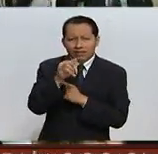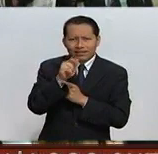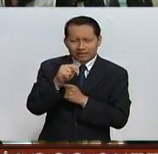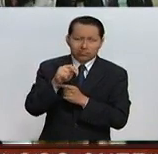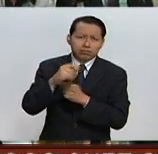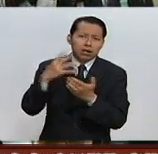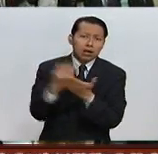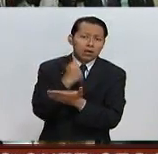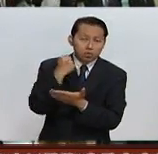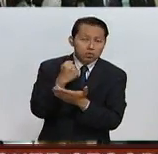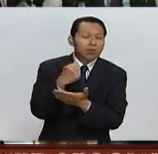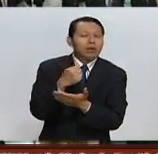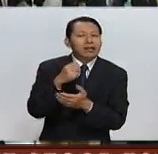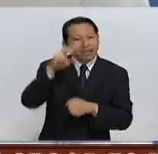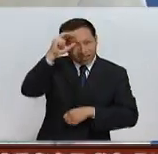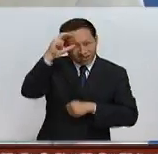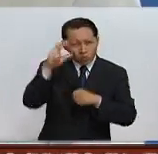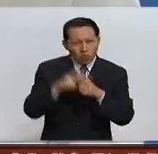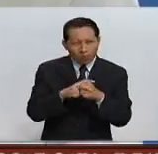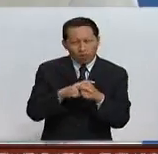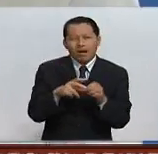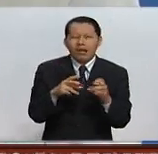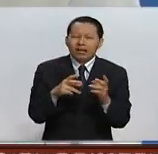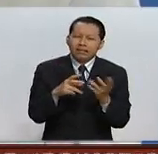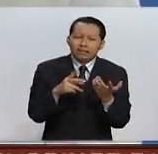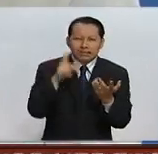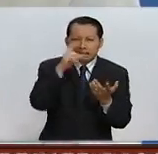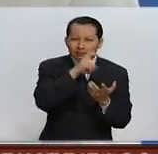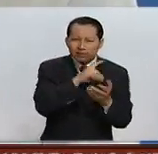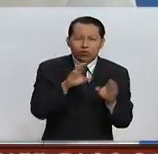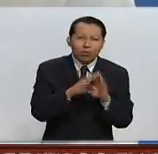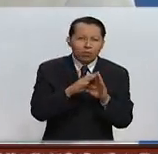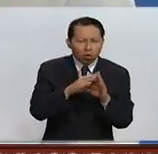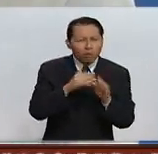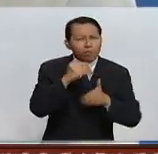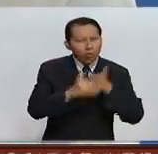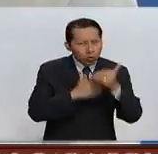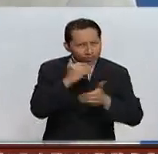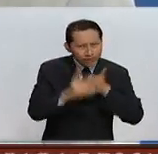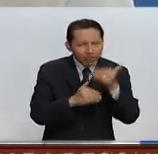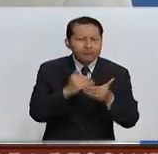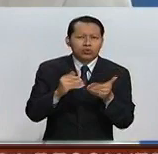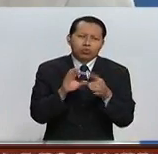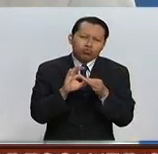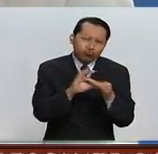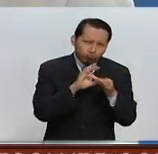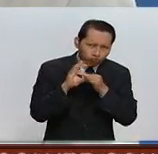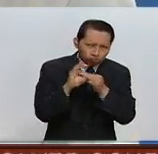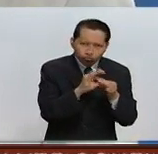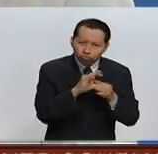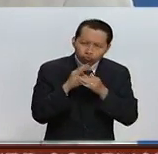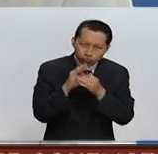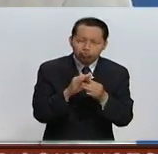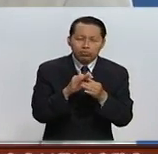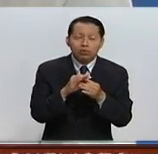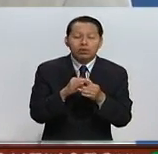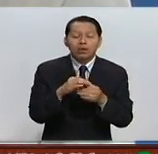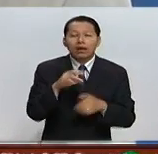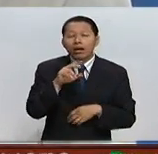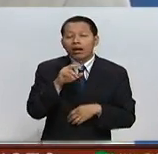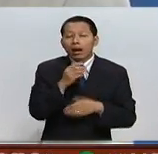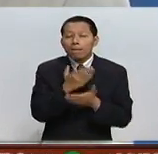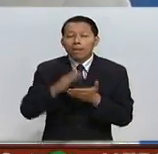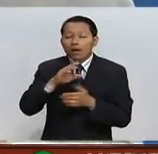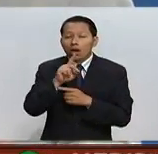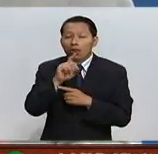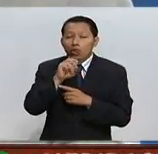golpe contra Europa, y el proceso de unificación que estaba en la región. Por su parte, Donald Trump dijo que